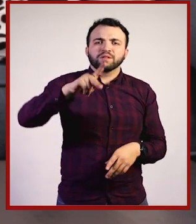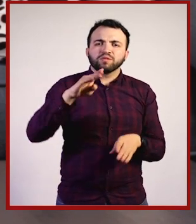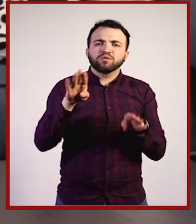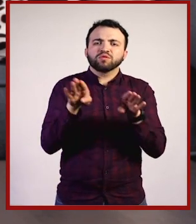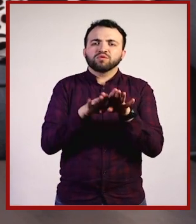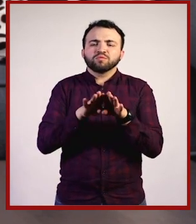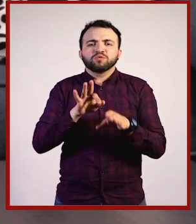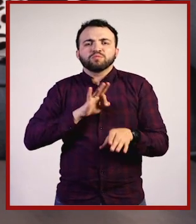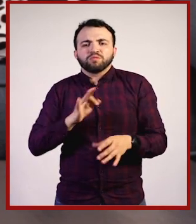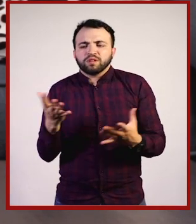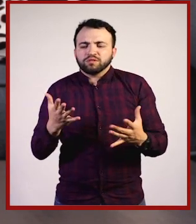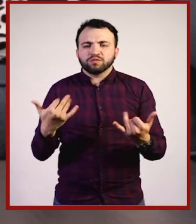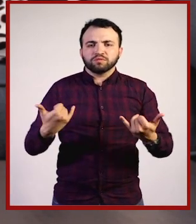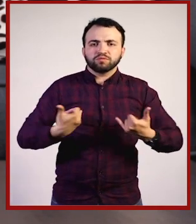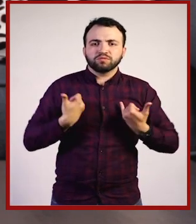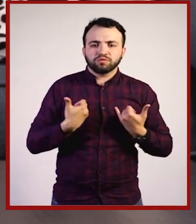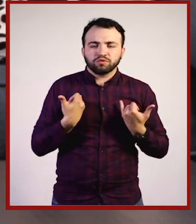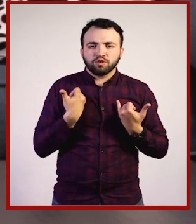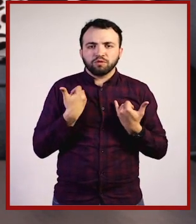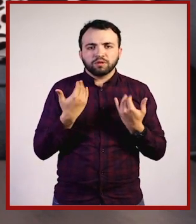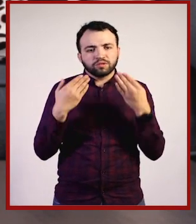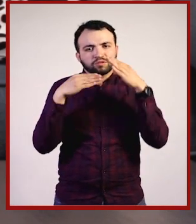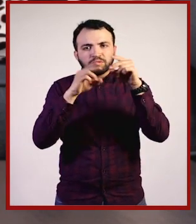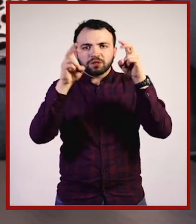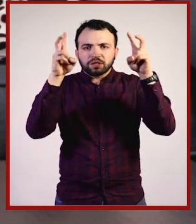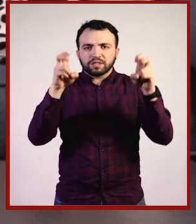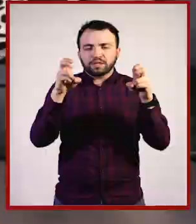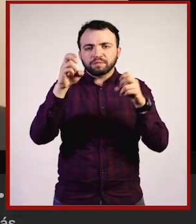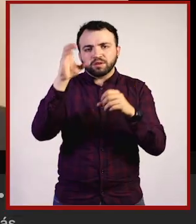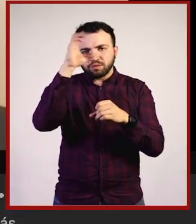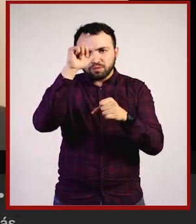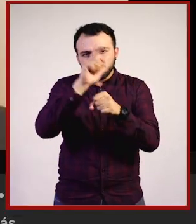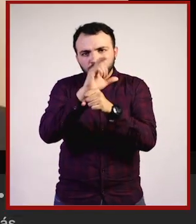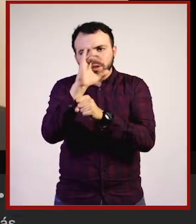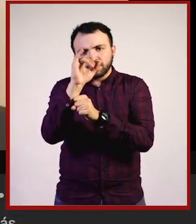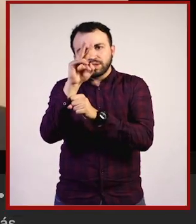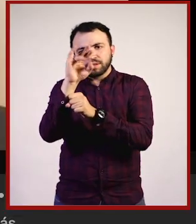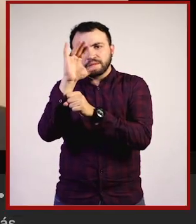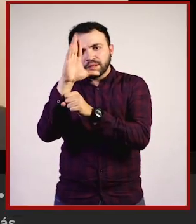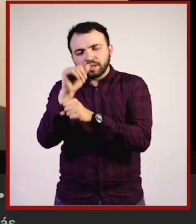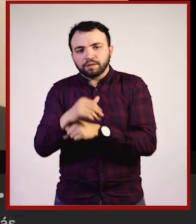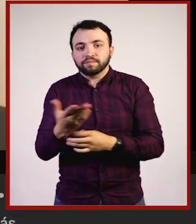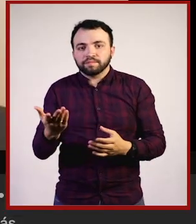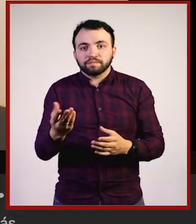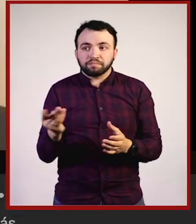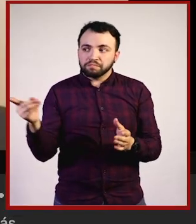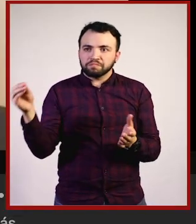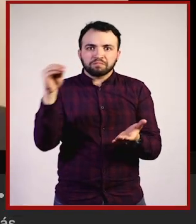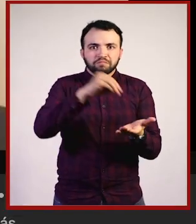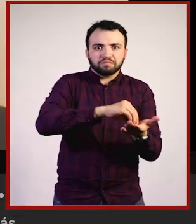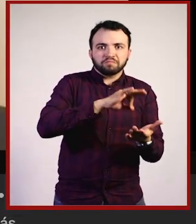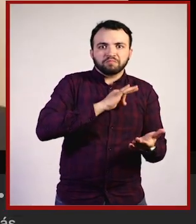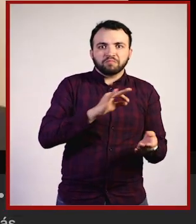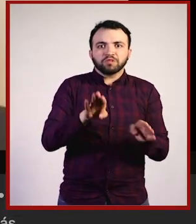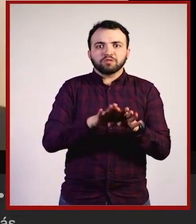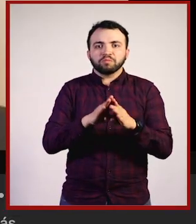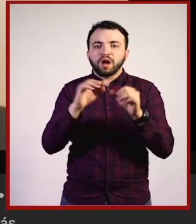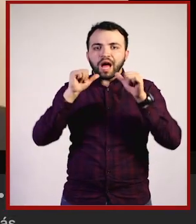jóvenes en México en pro de una cultura cívica? Yo creo que a través de estas mismas asociaciones o agrupaciones